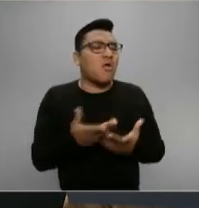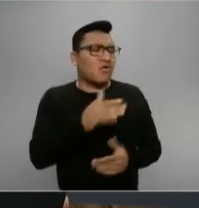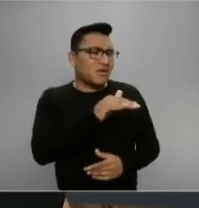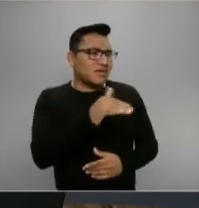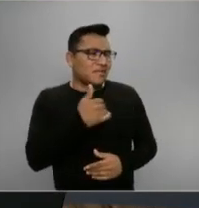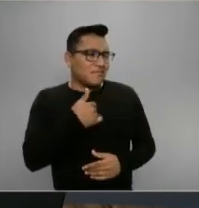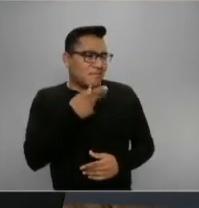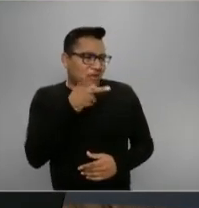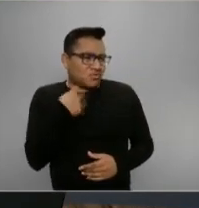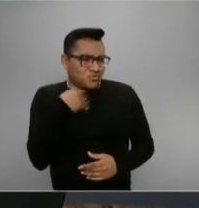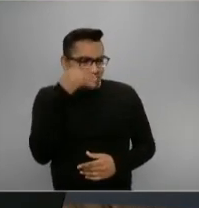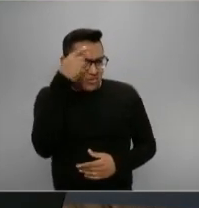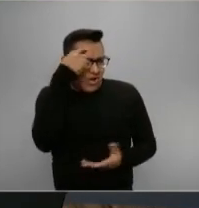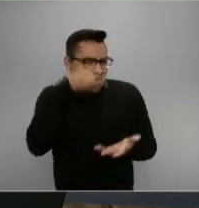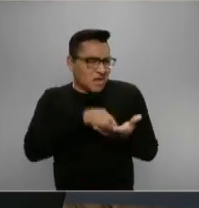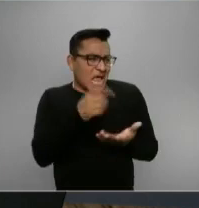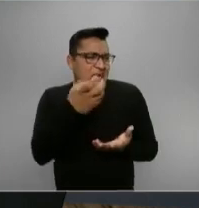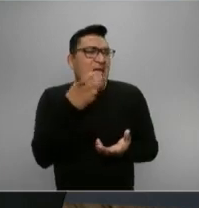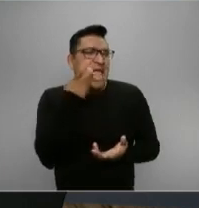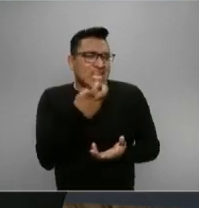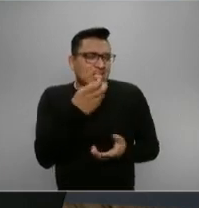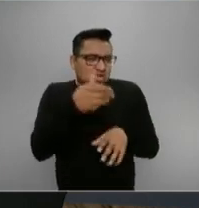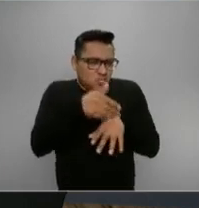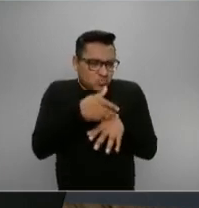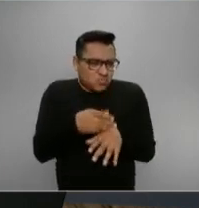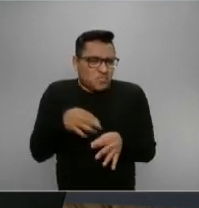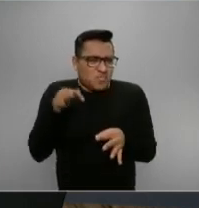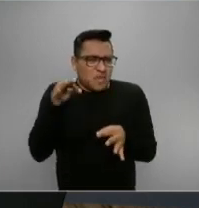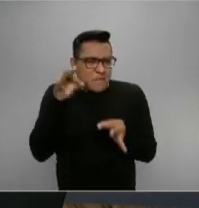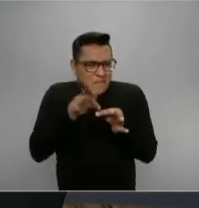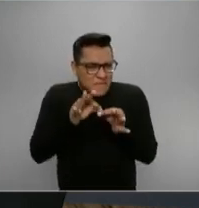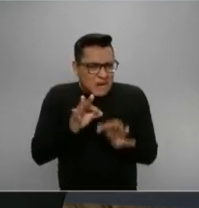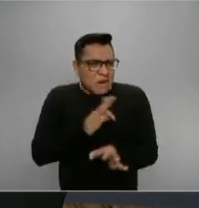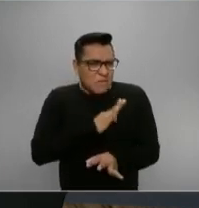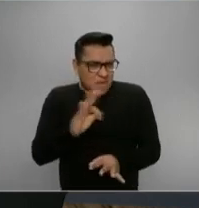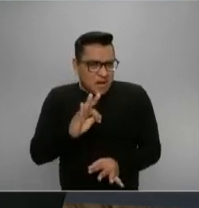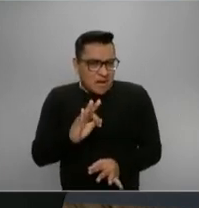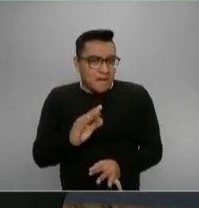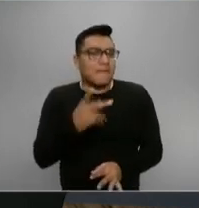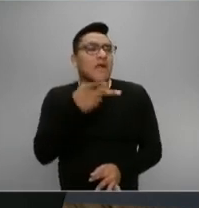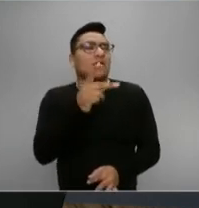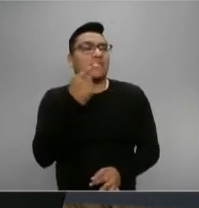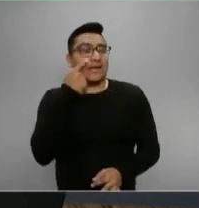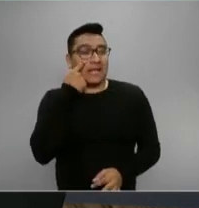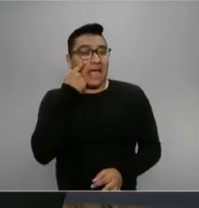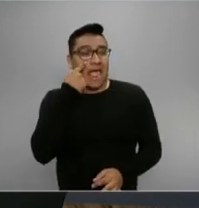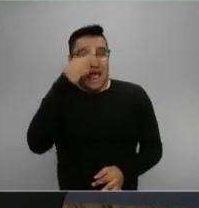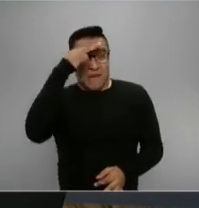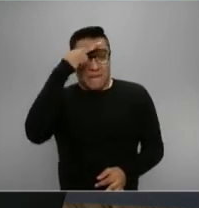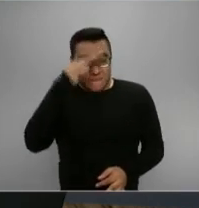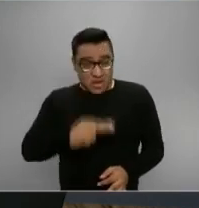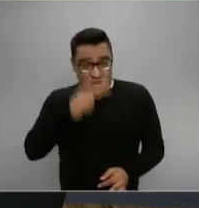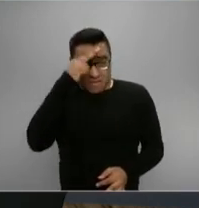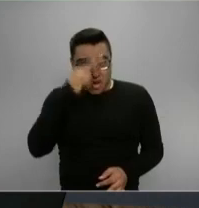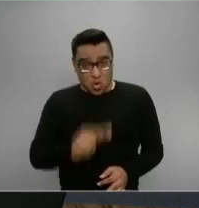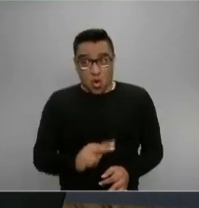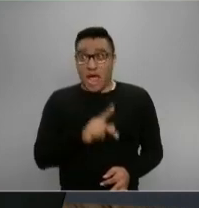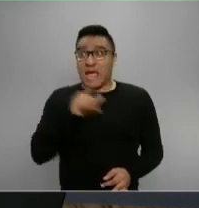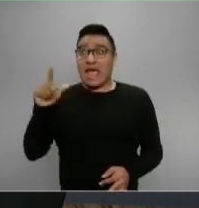medir. A ver, ¿cuántos? Resulta que el gobierno de México le vendió a China en febrero,